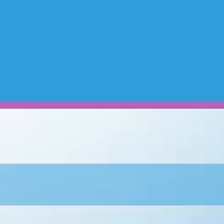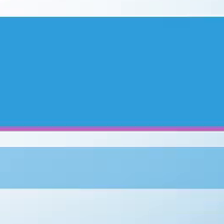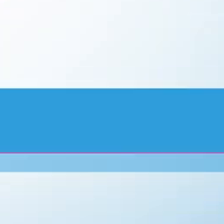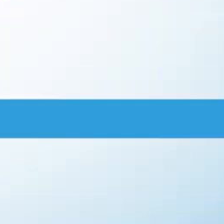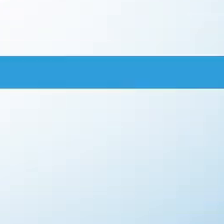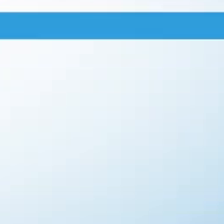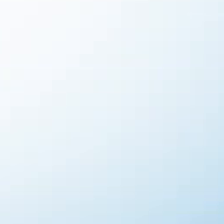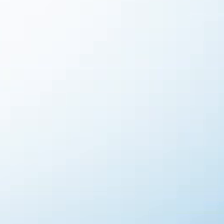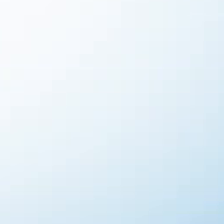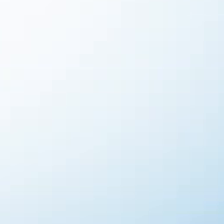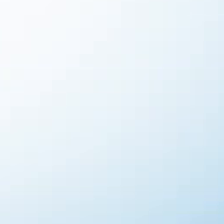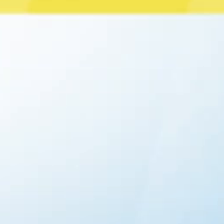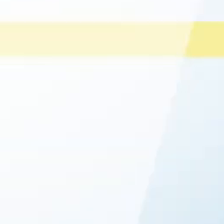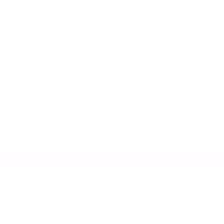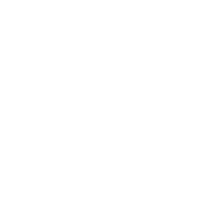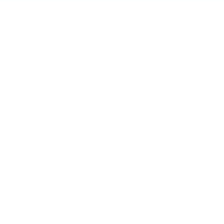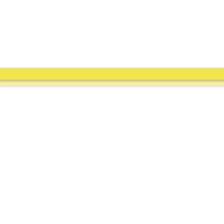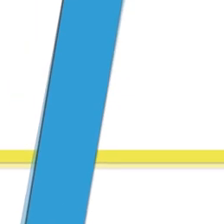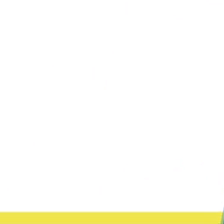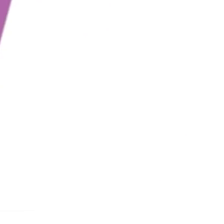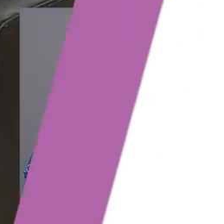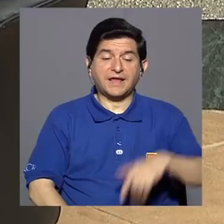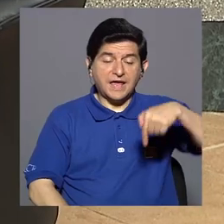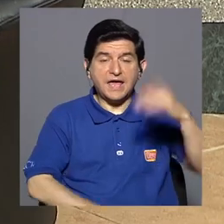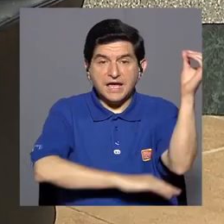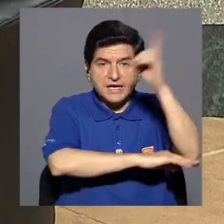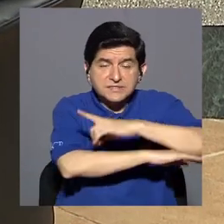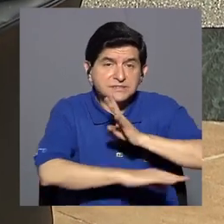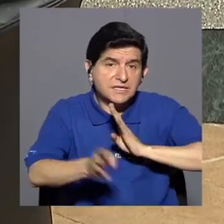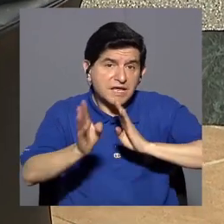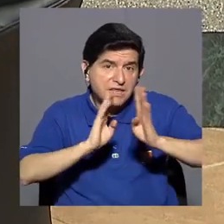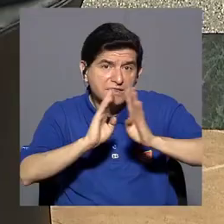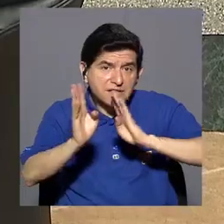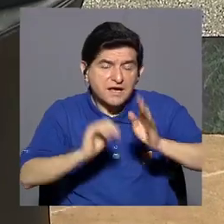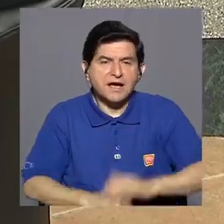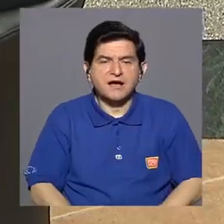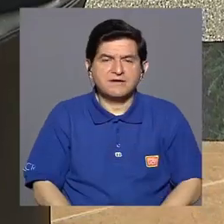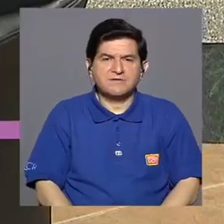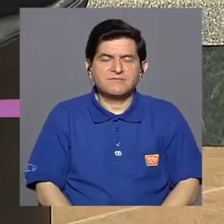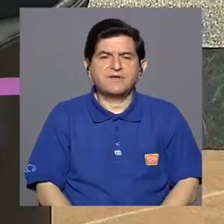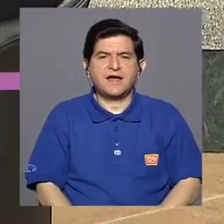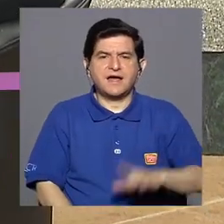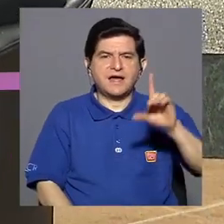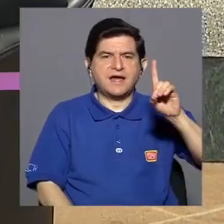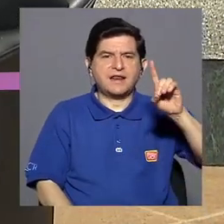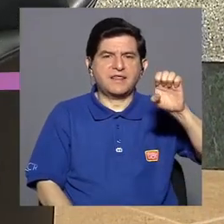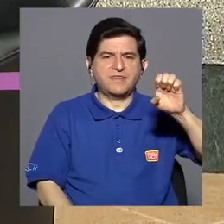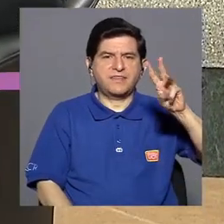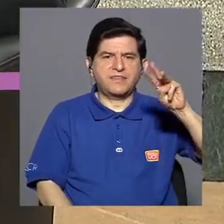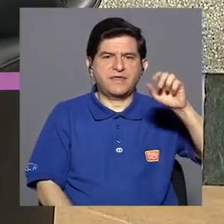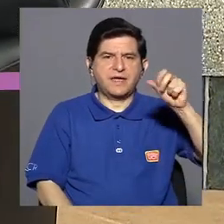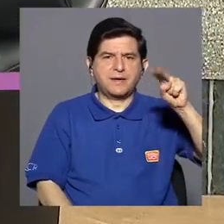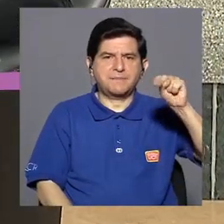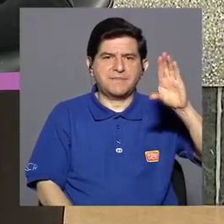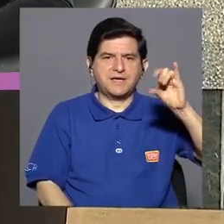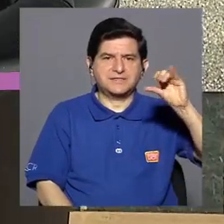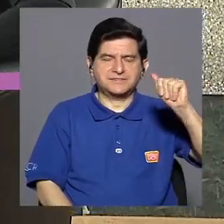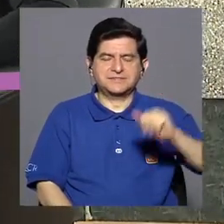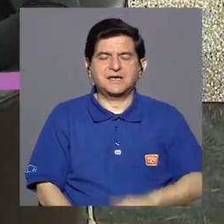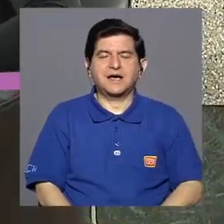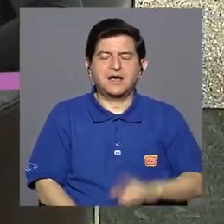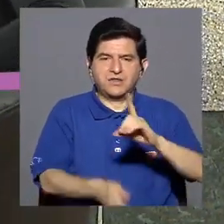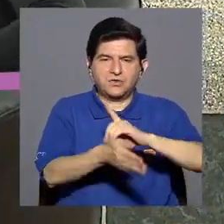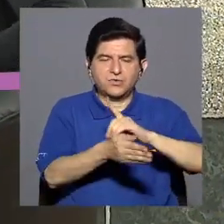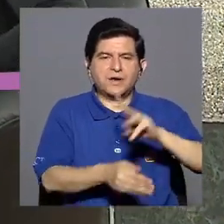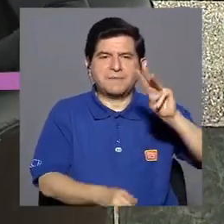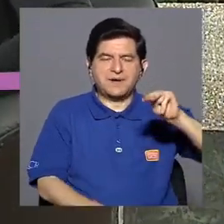Gracias por continuar en Vivir Mejor. El día de hoy conversando acerca de la demencia. Para ello, nos acompaña la